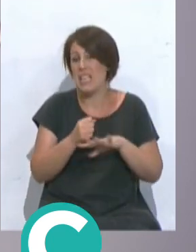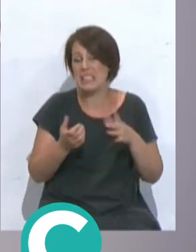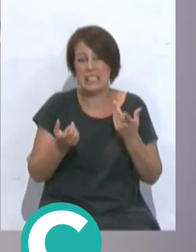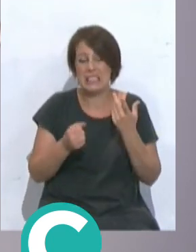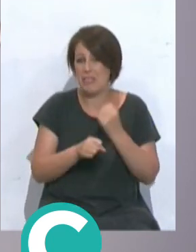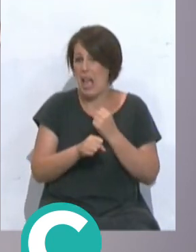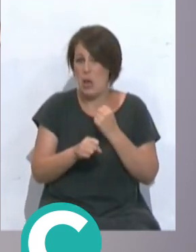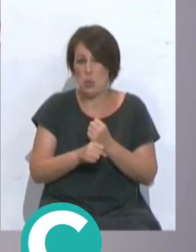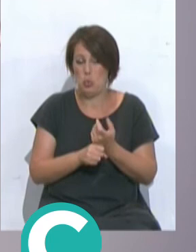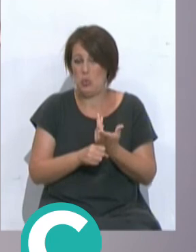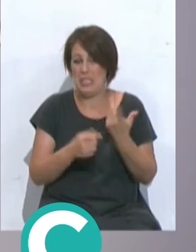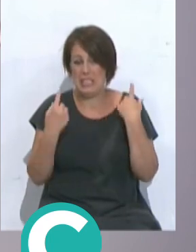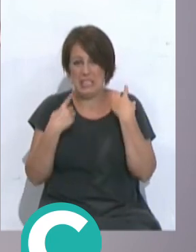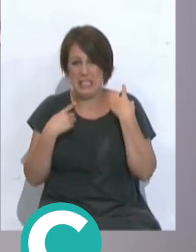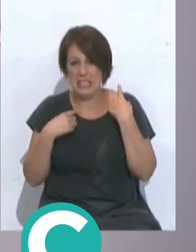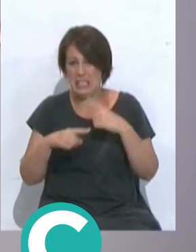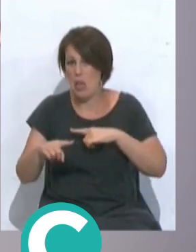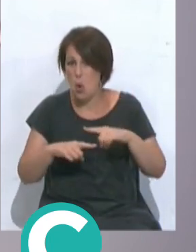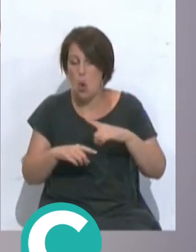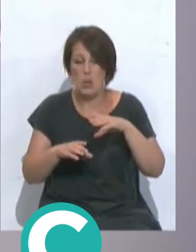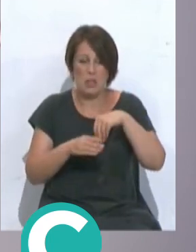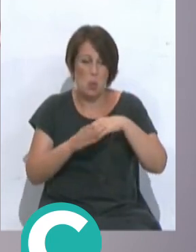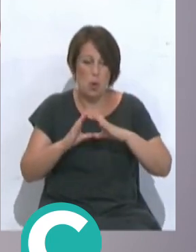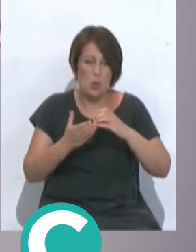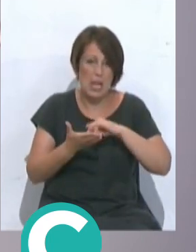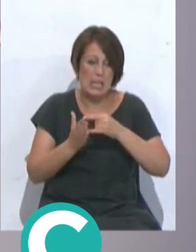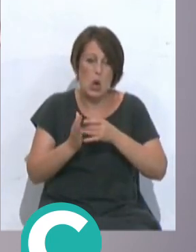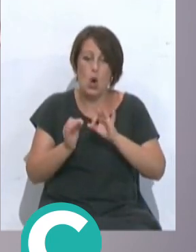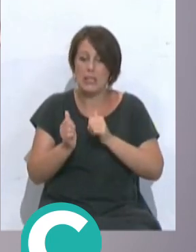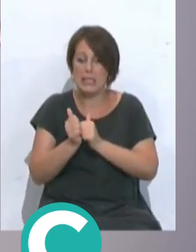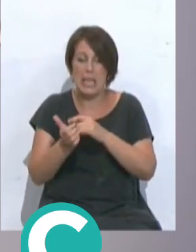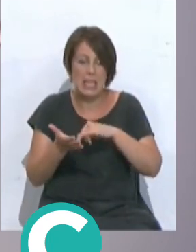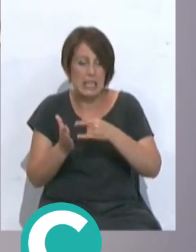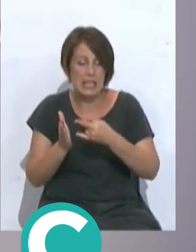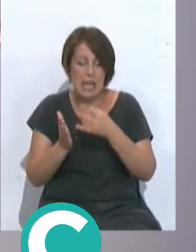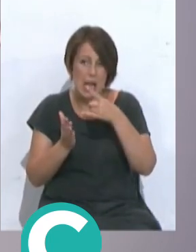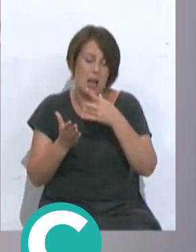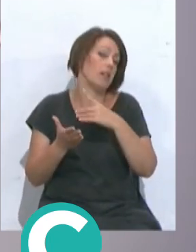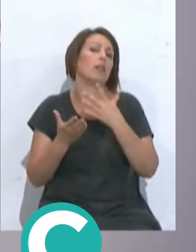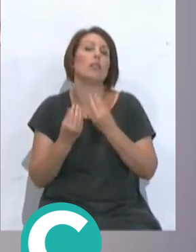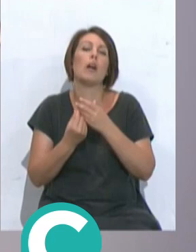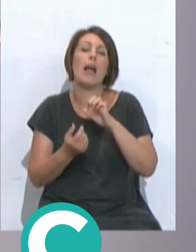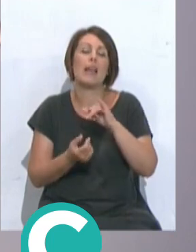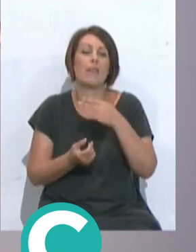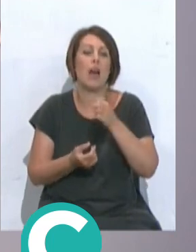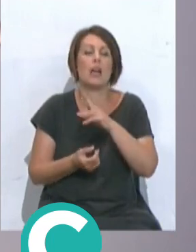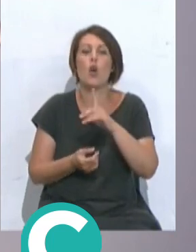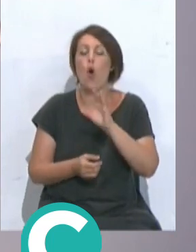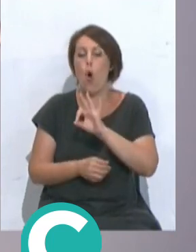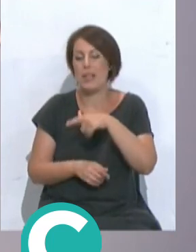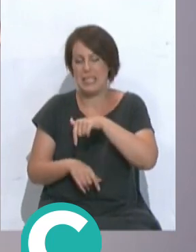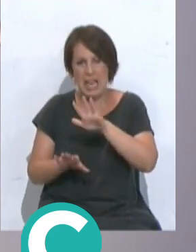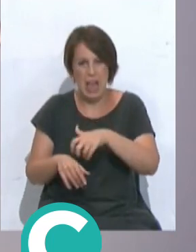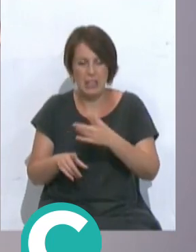trabajado como entrenador como he trabajado dentro de cuerpo técnico he trabajado en Secretaría de Técnica en el Eibar incluso aquí en el Cádiz con Alberto Benítez y tal